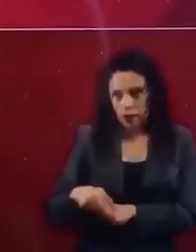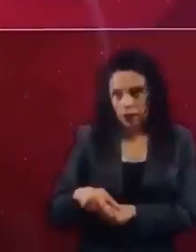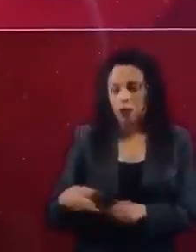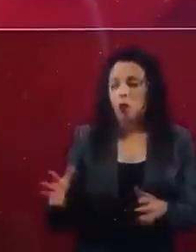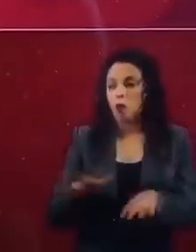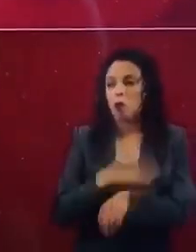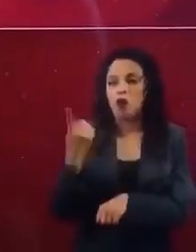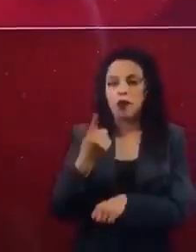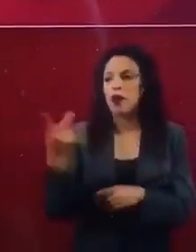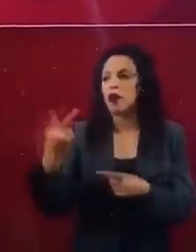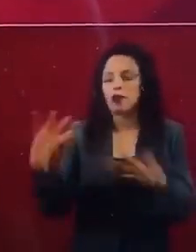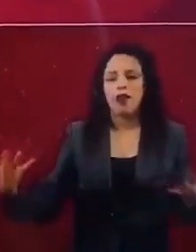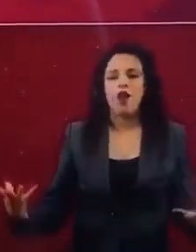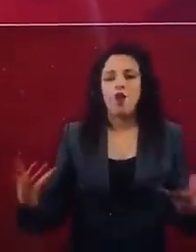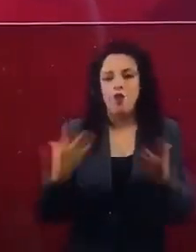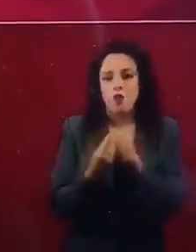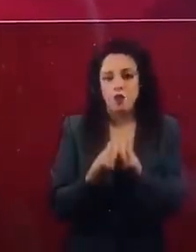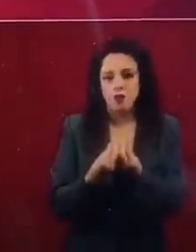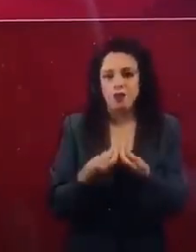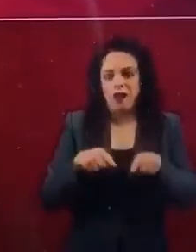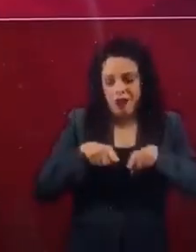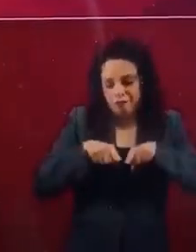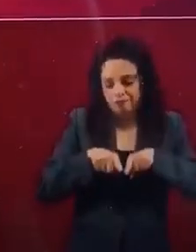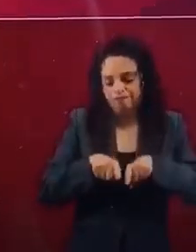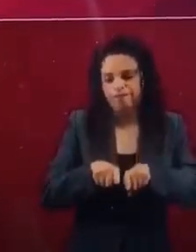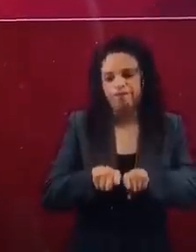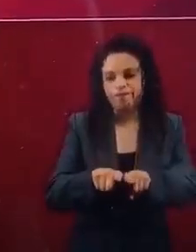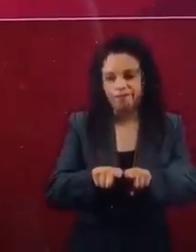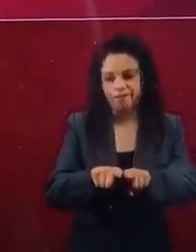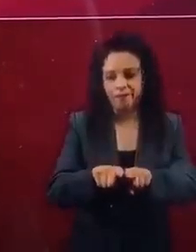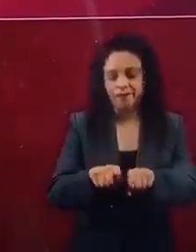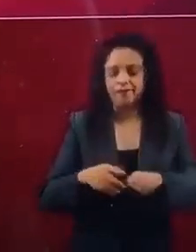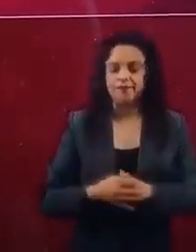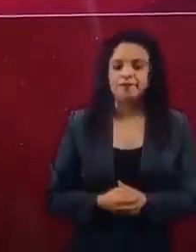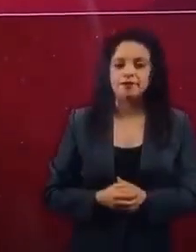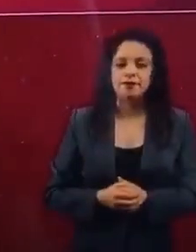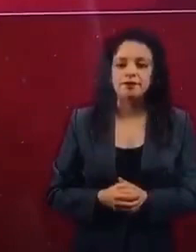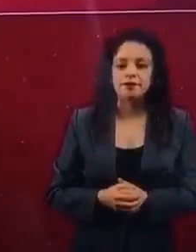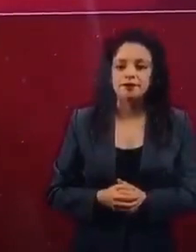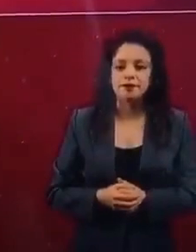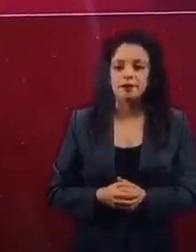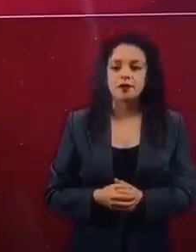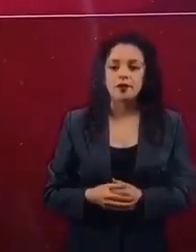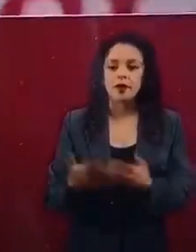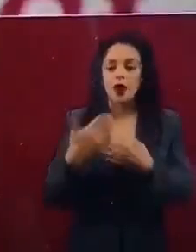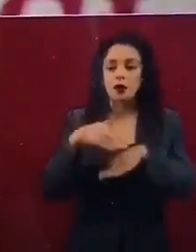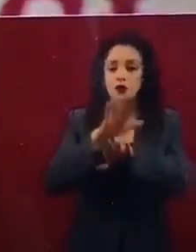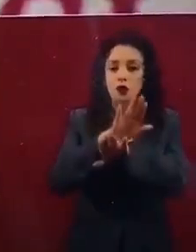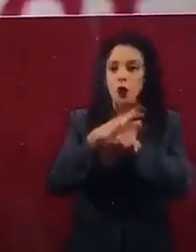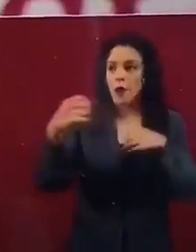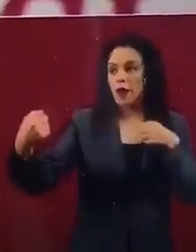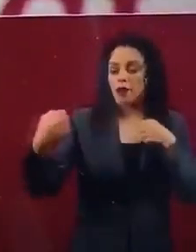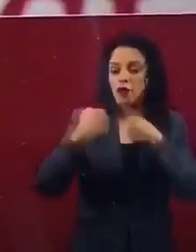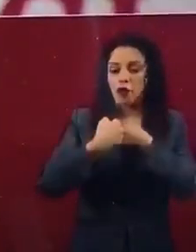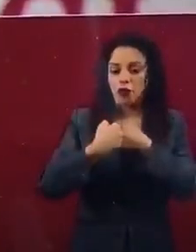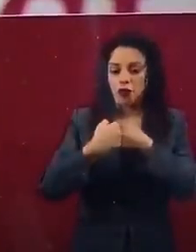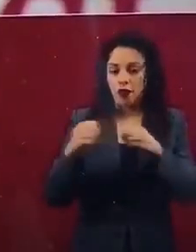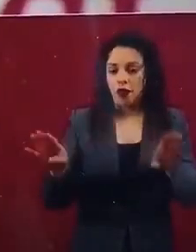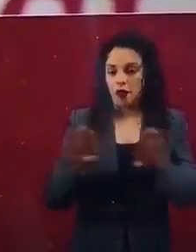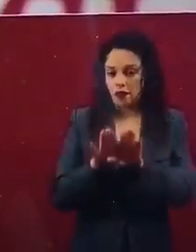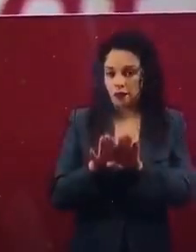Efectivamente así fue. Por lo que hace a la frontera, lo que tenemos es los estados del sur de Estados Unidos,